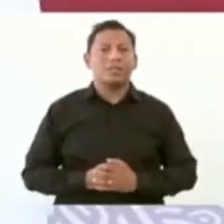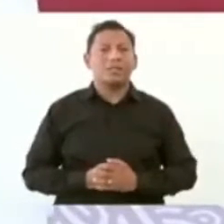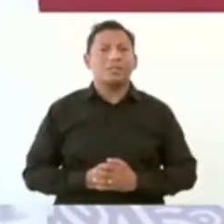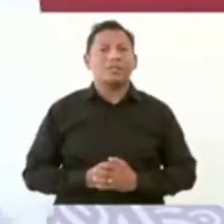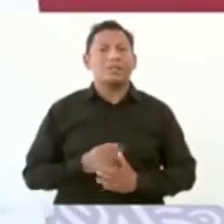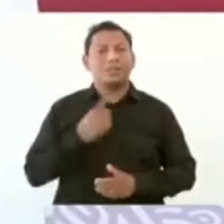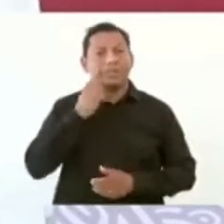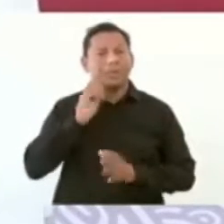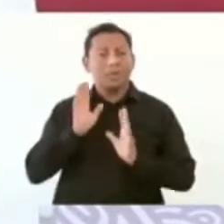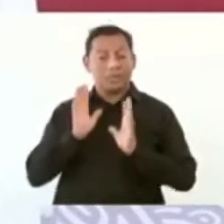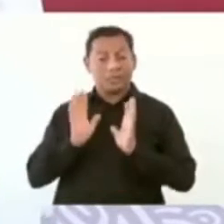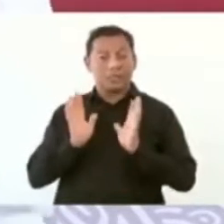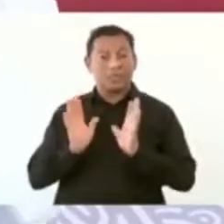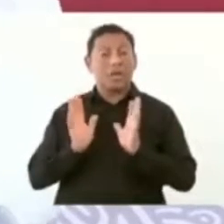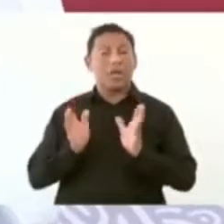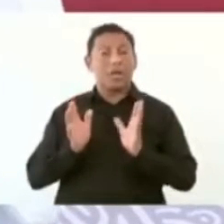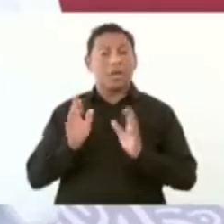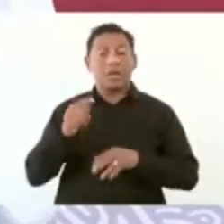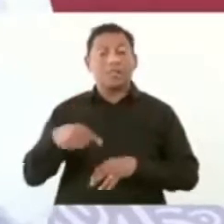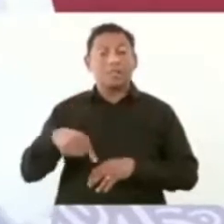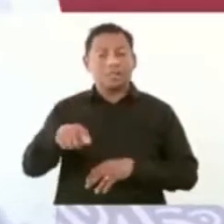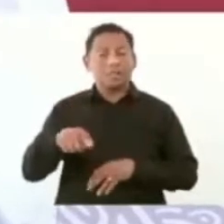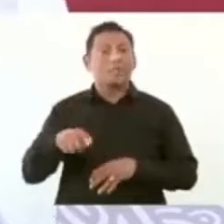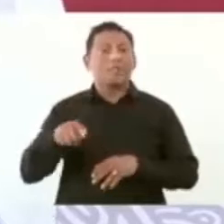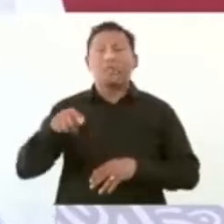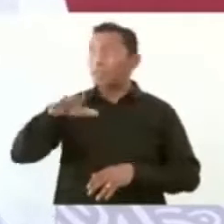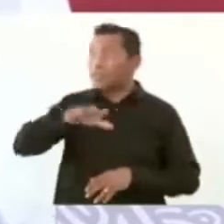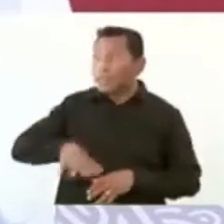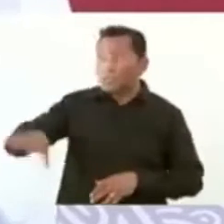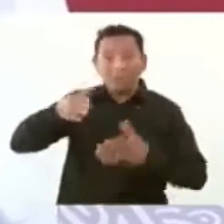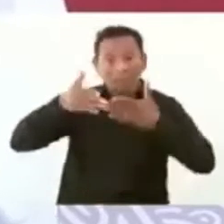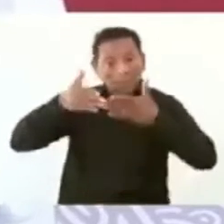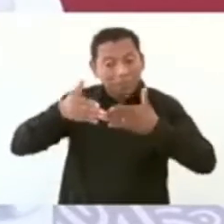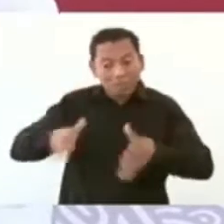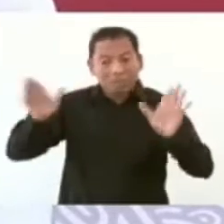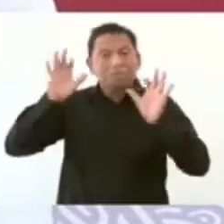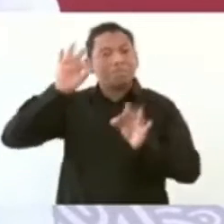Ya pronto se va a inaugurar esta obra,